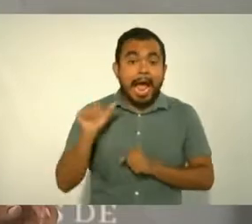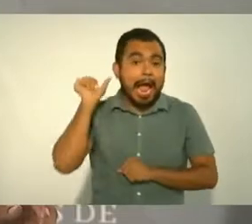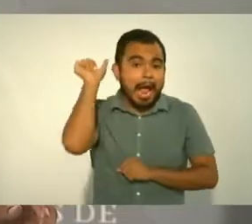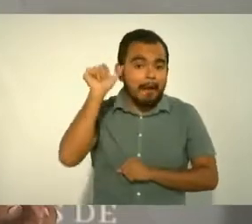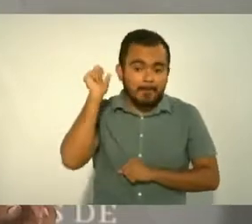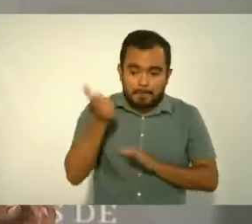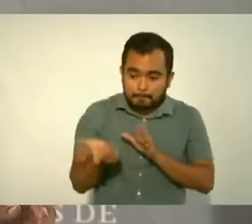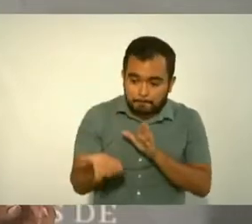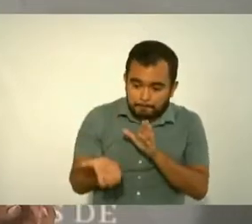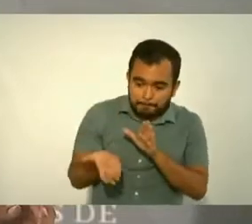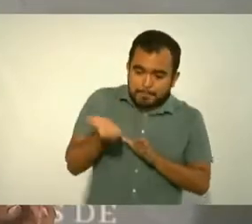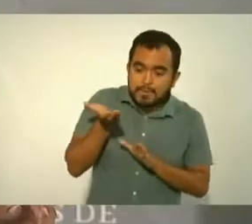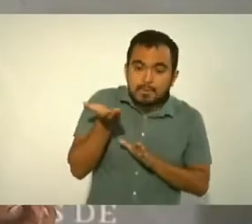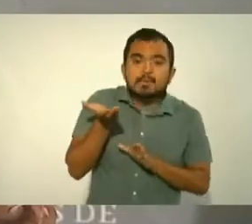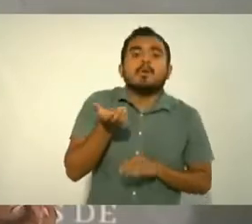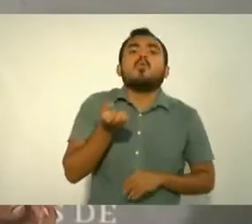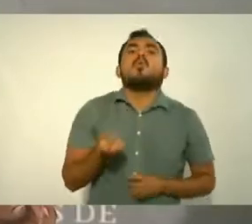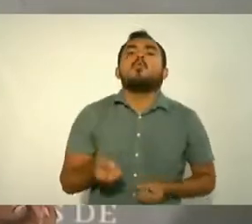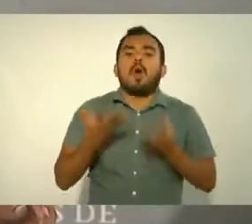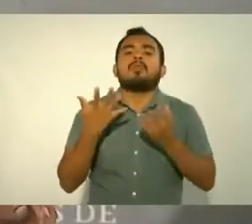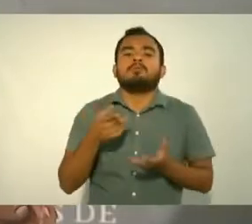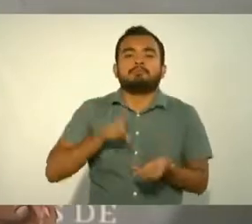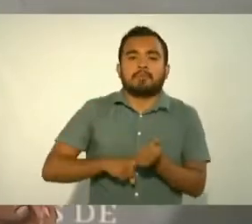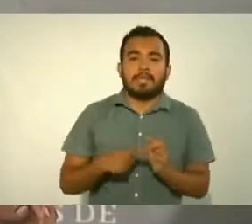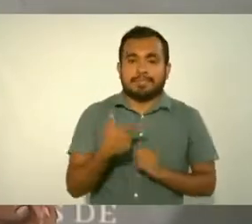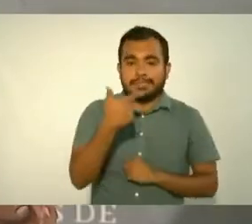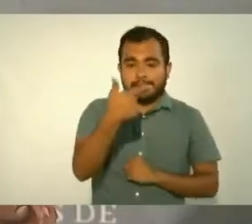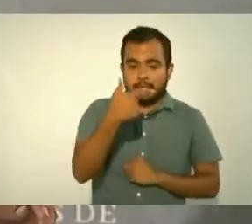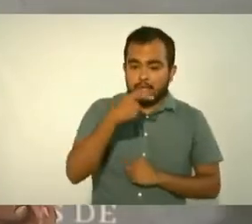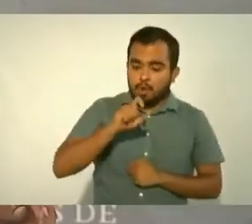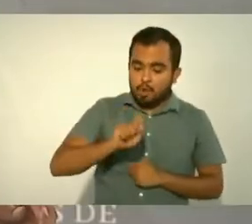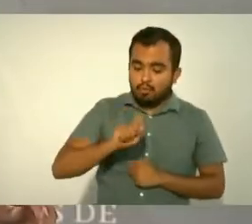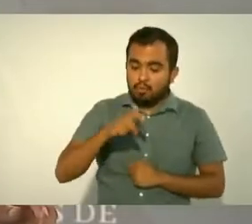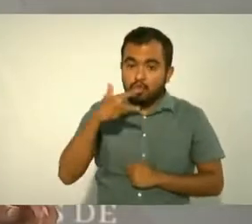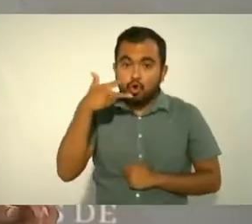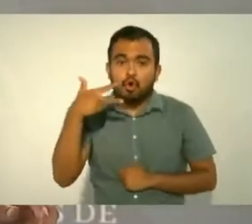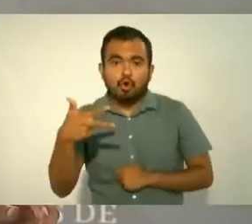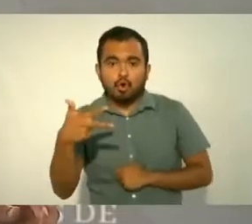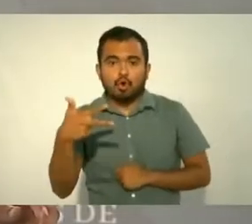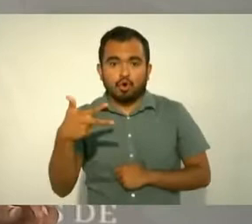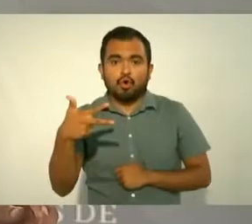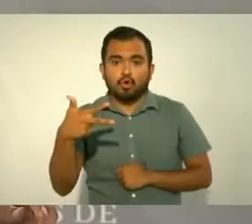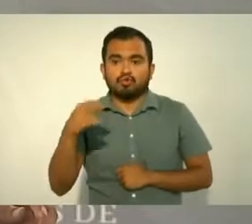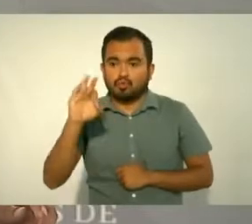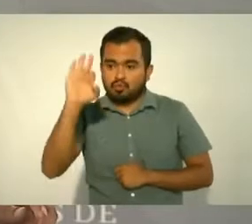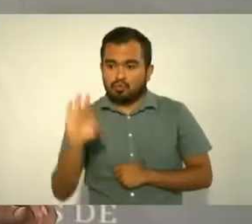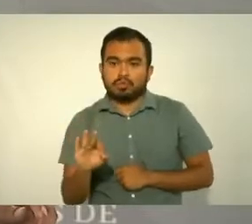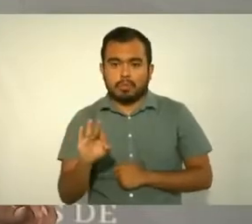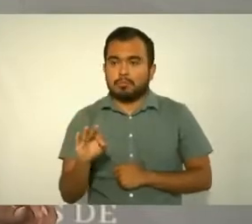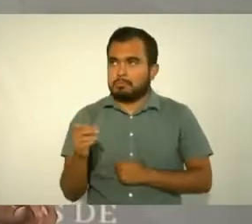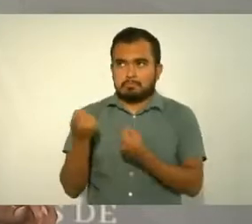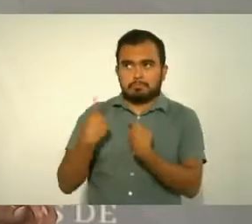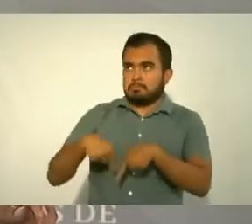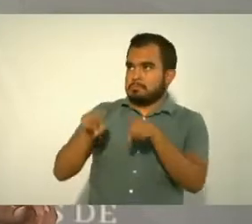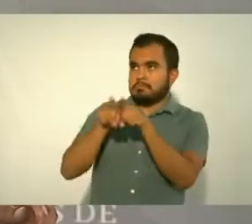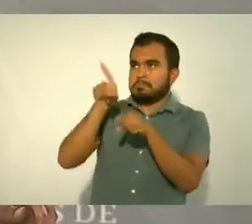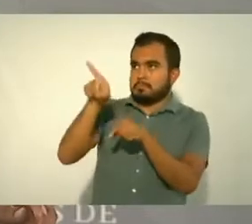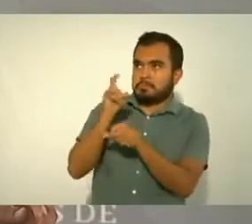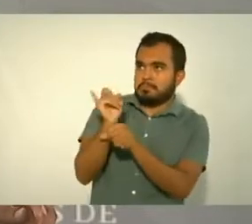7.8 según cifras oficiales